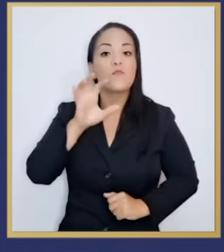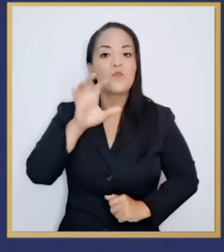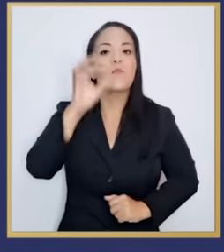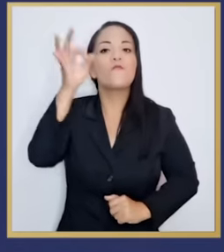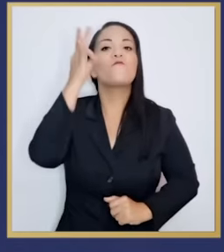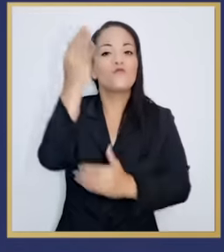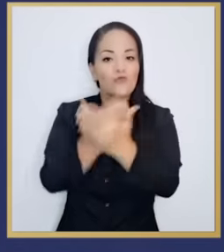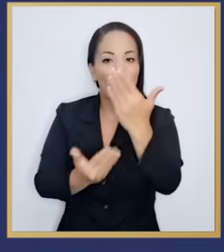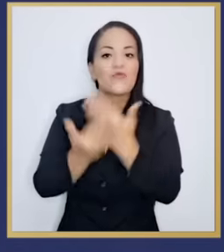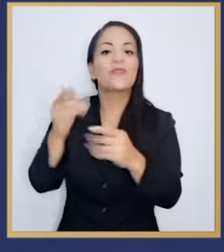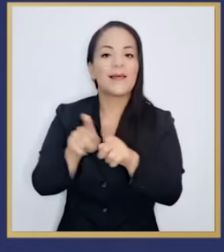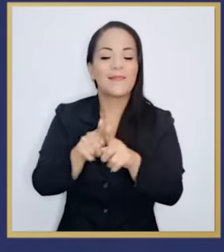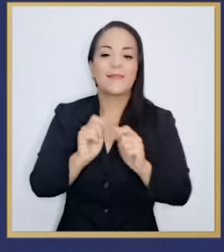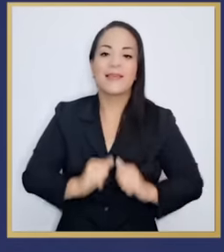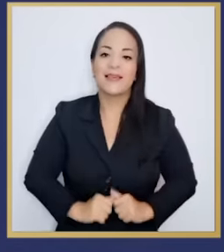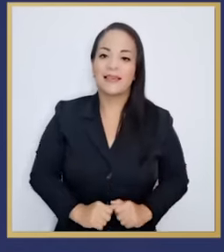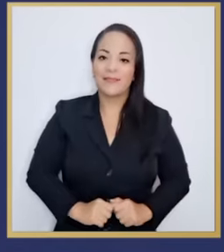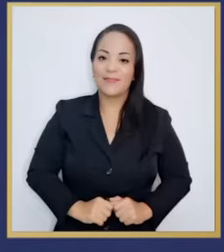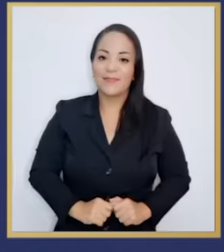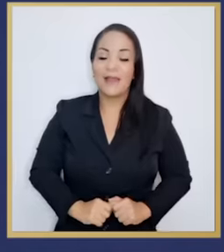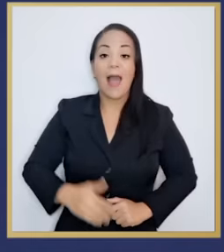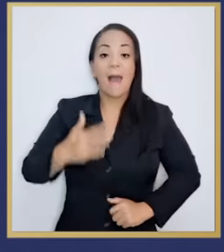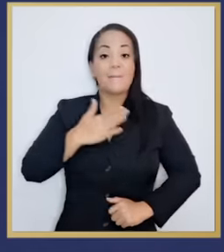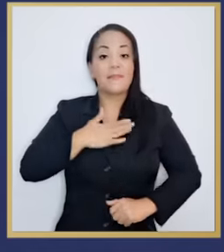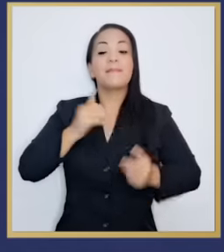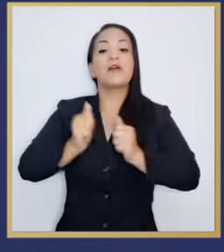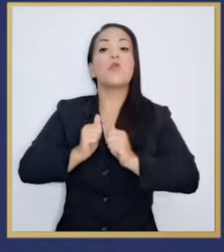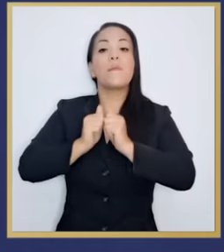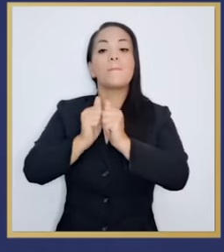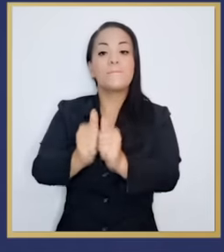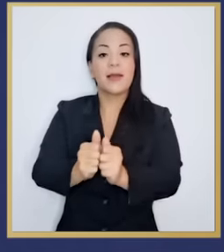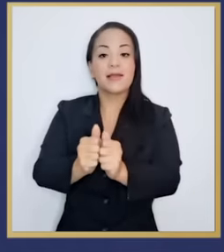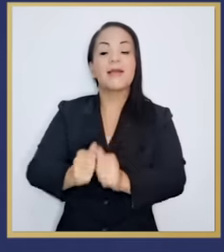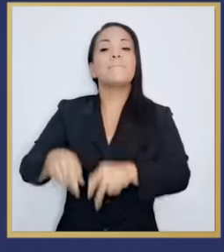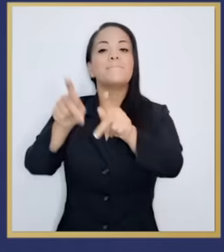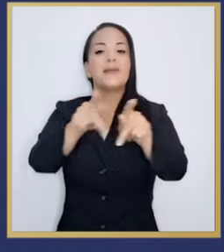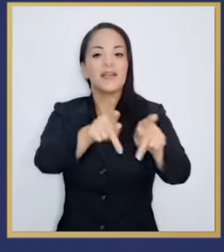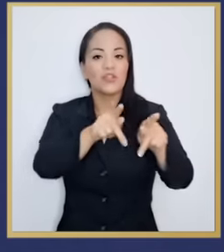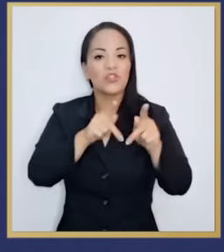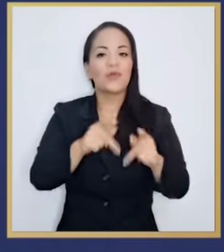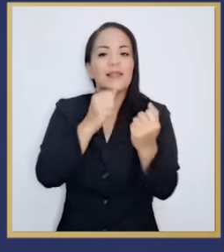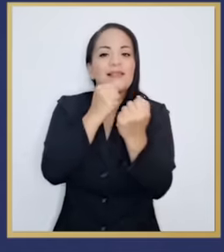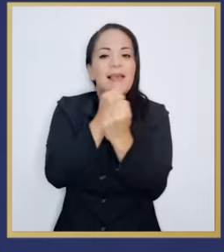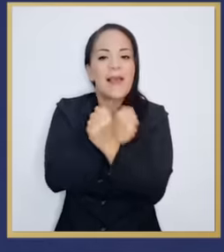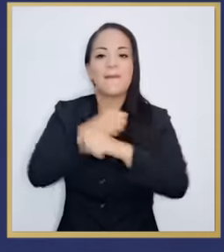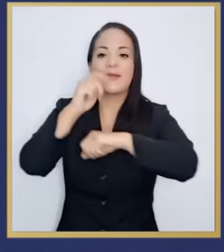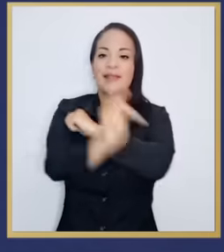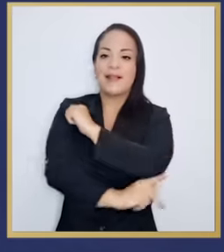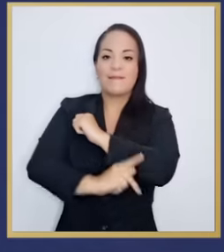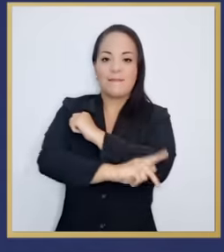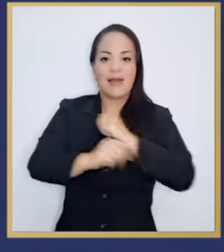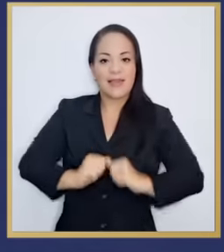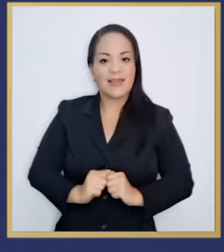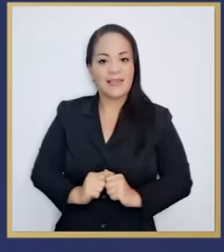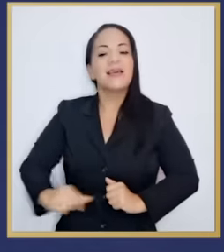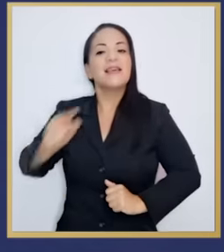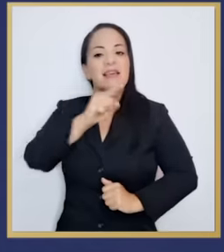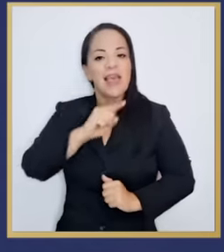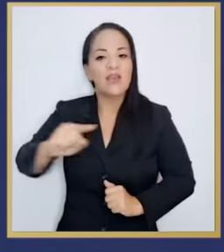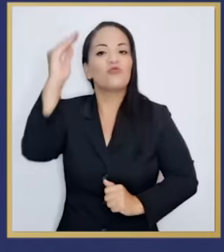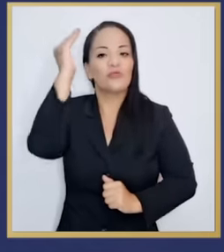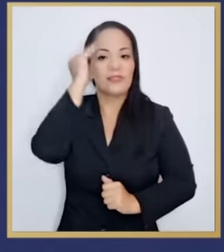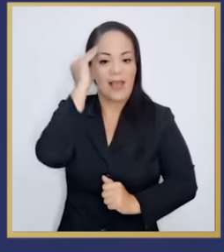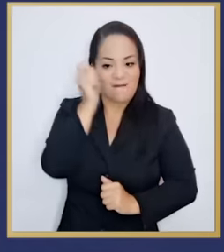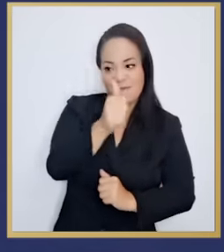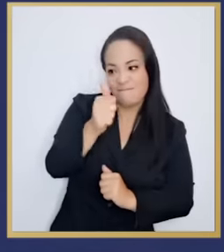destino me acompaña ciudadanos patriotas que se saben y se